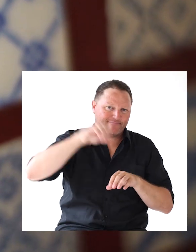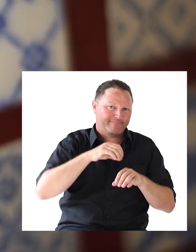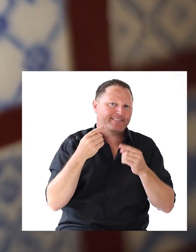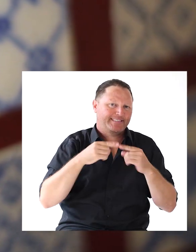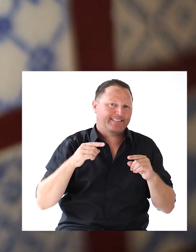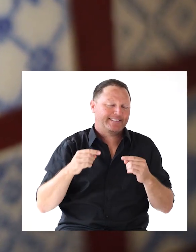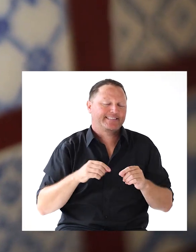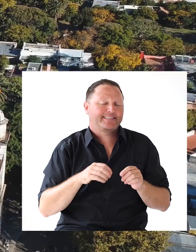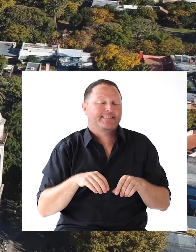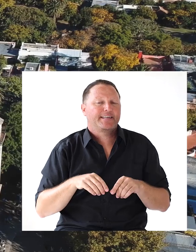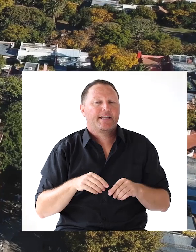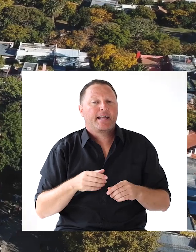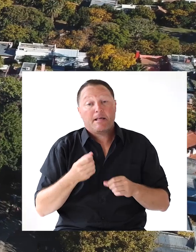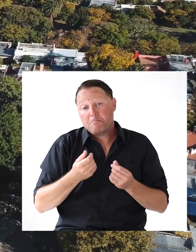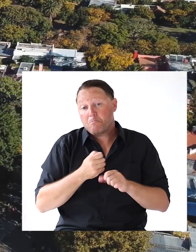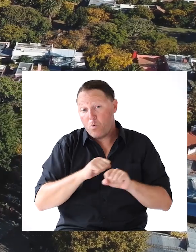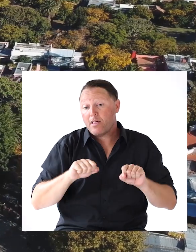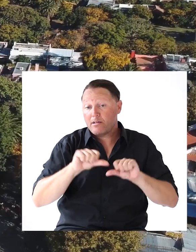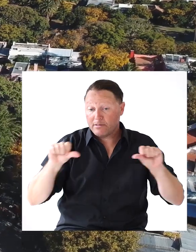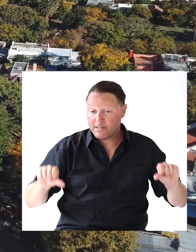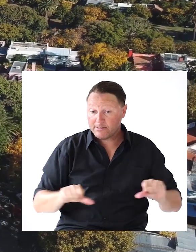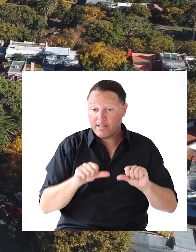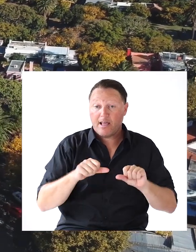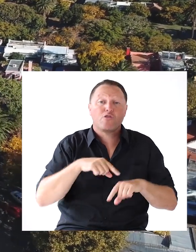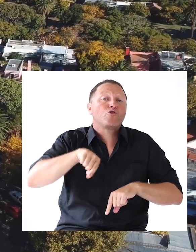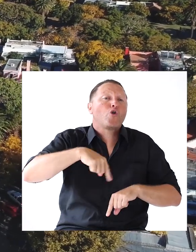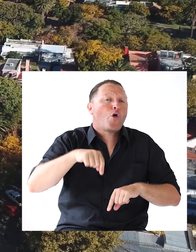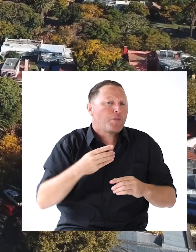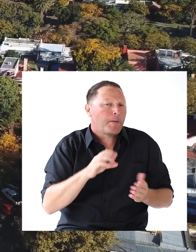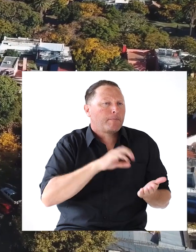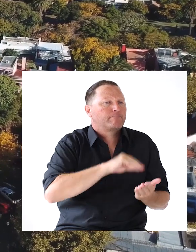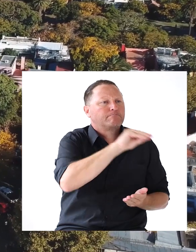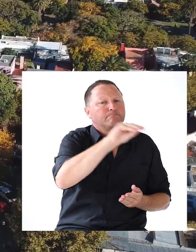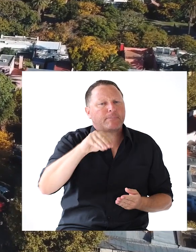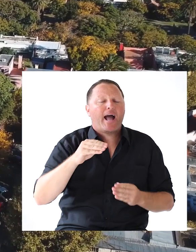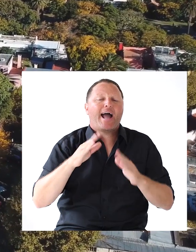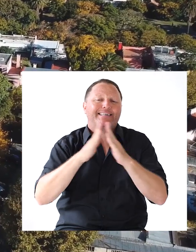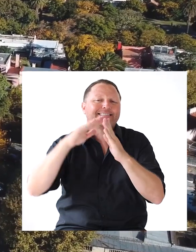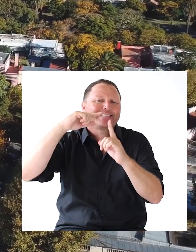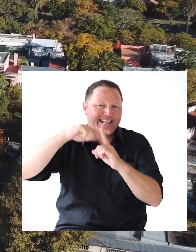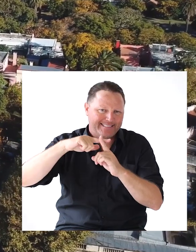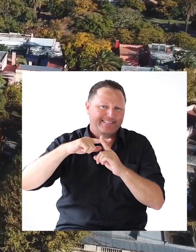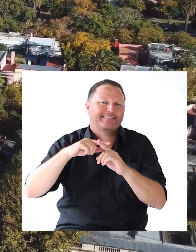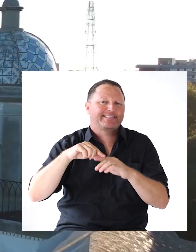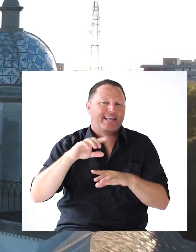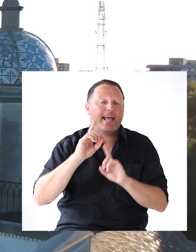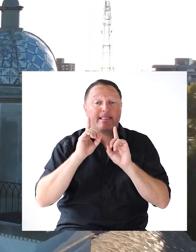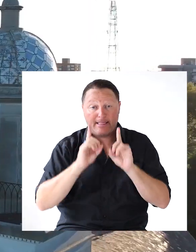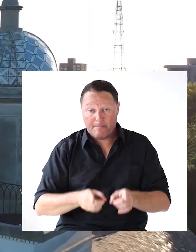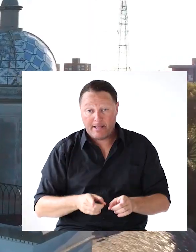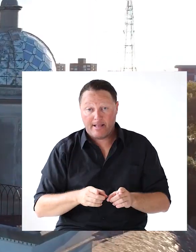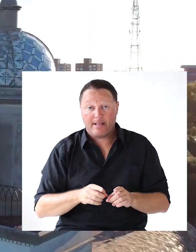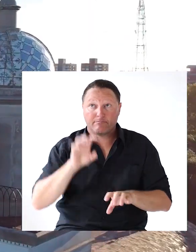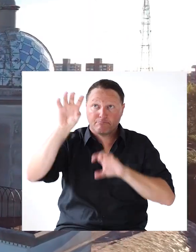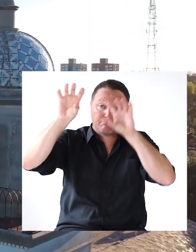De estos elementos Que se iban a utilizar Tanto En la estructura religiosa En la arquitectura religiosa Como